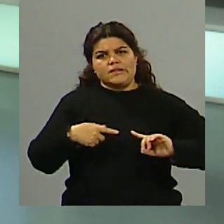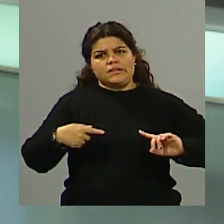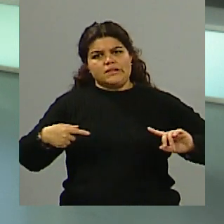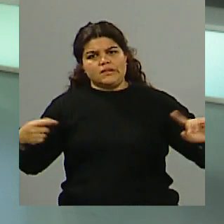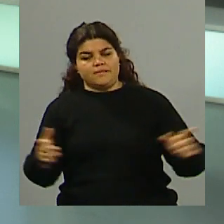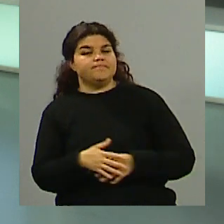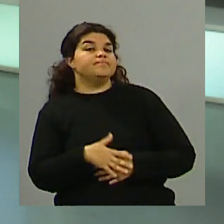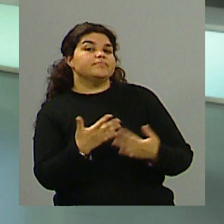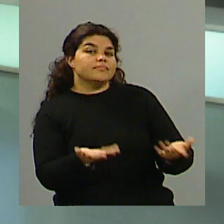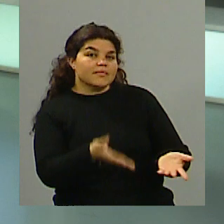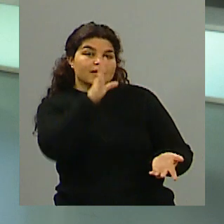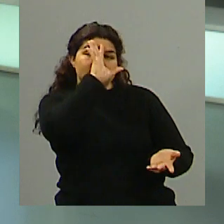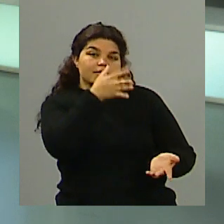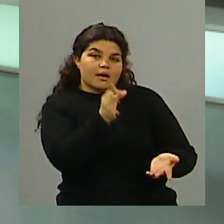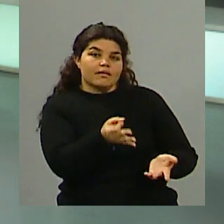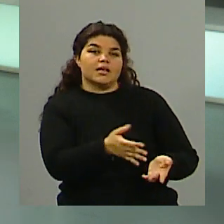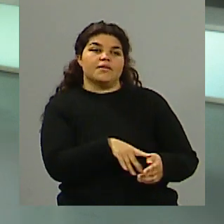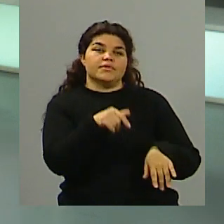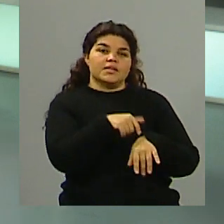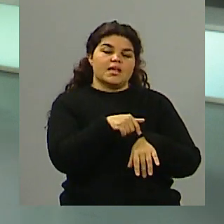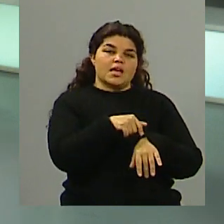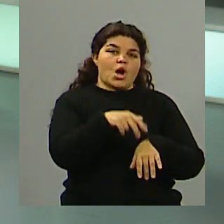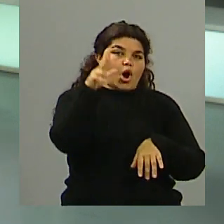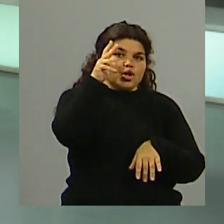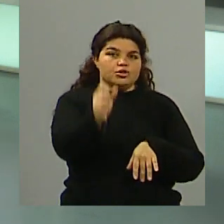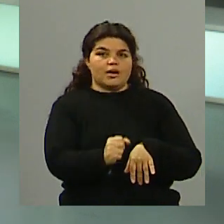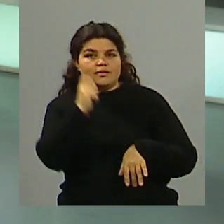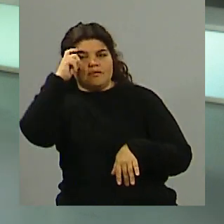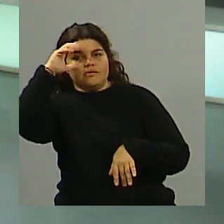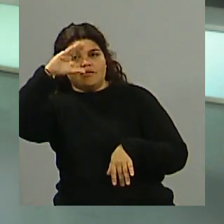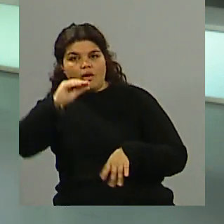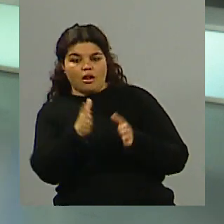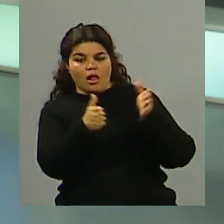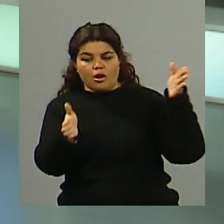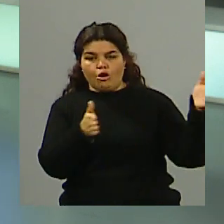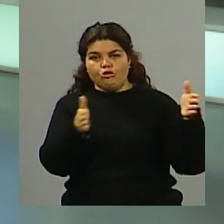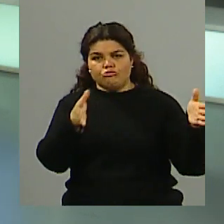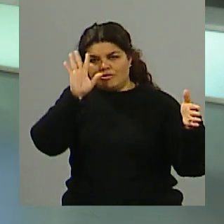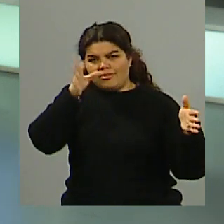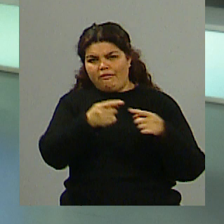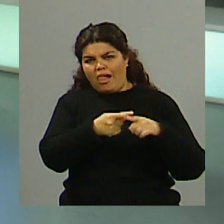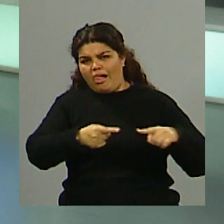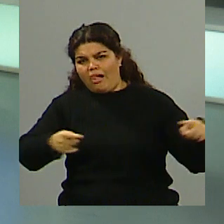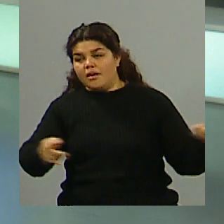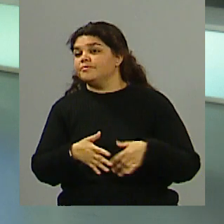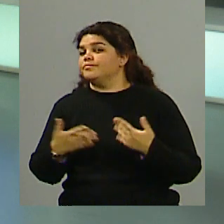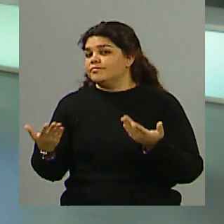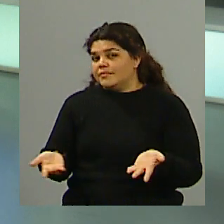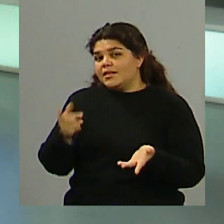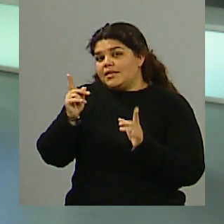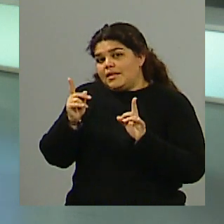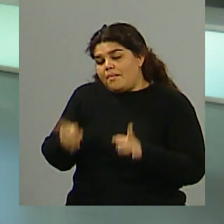Sí, sí, se sabía antemano. justicia sabía que de 20 a 22... Todo eso hace, bueno, que también se puedan corregir los tiempos